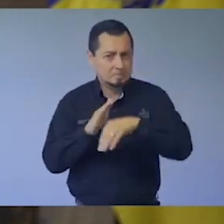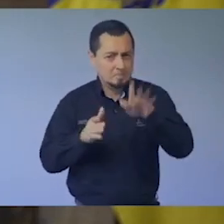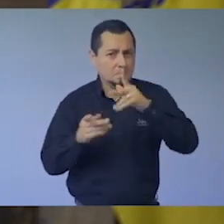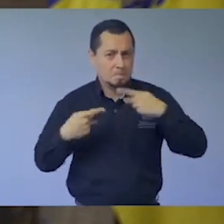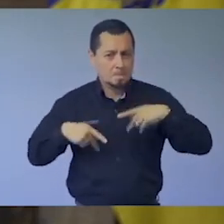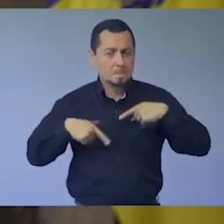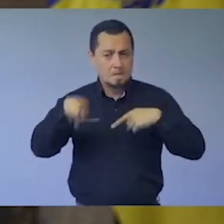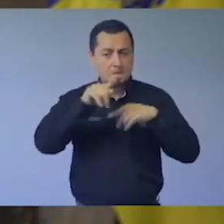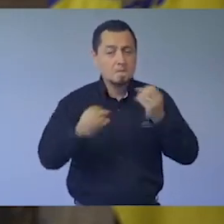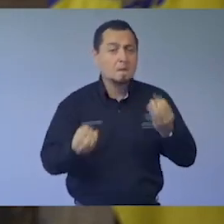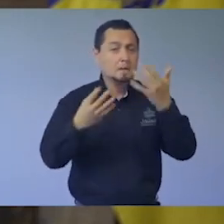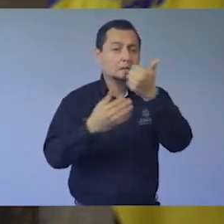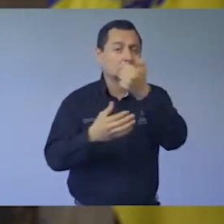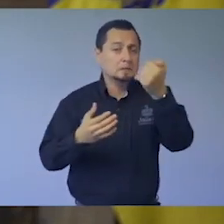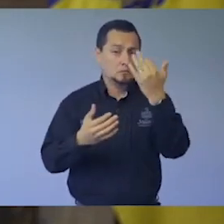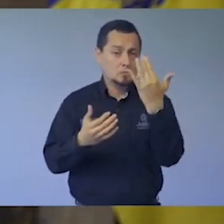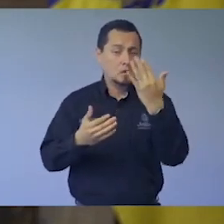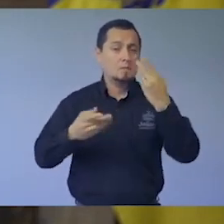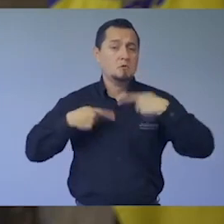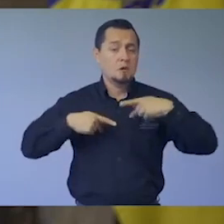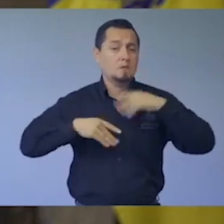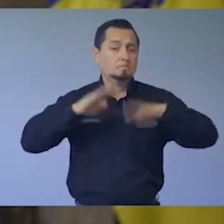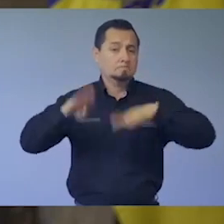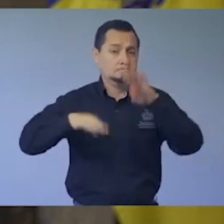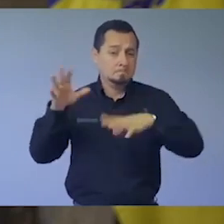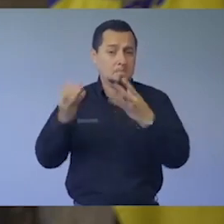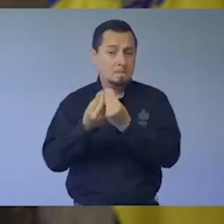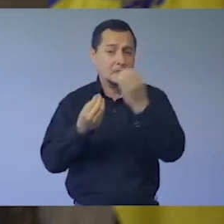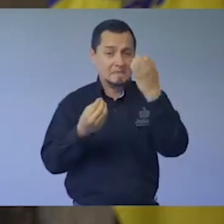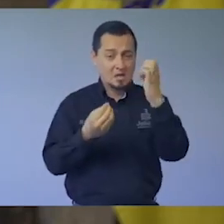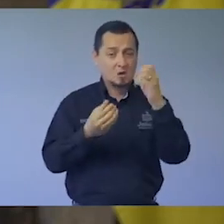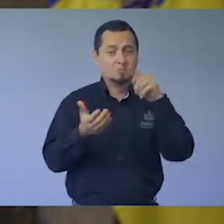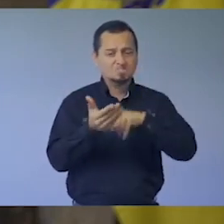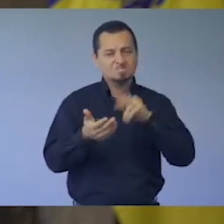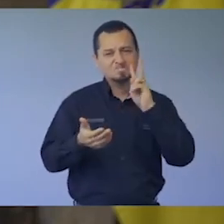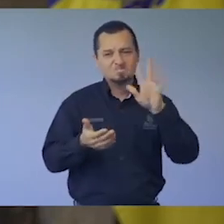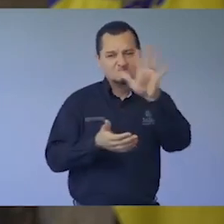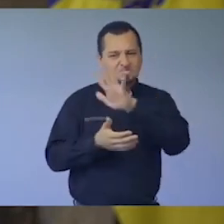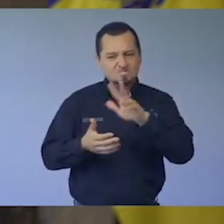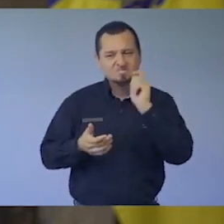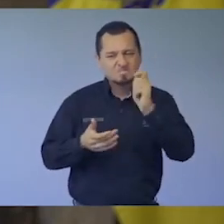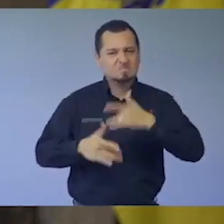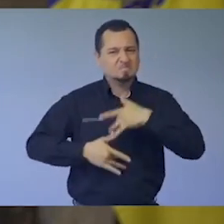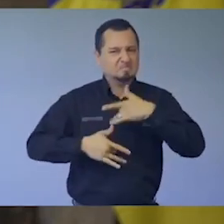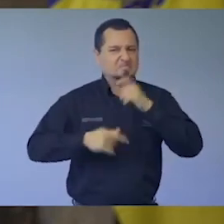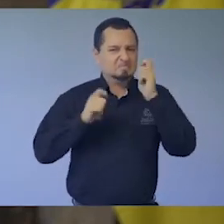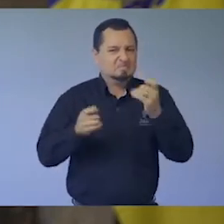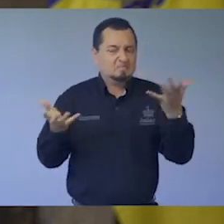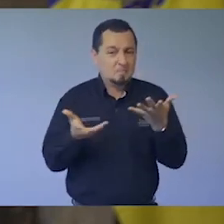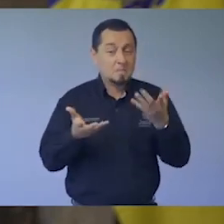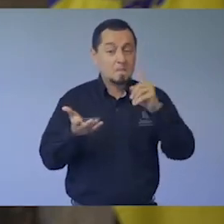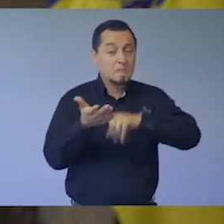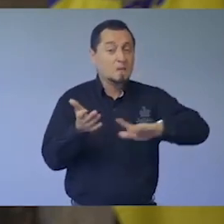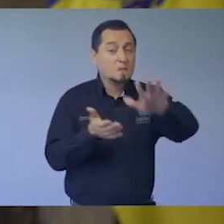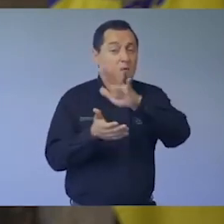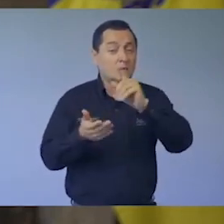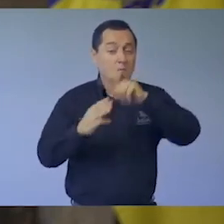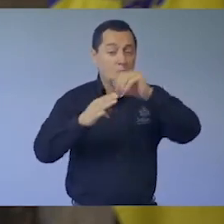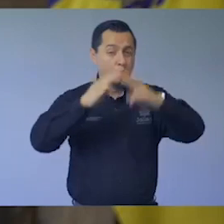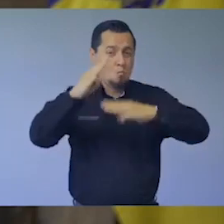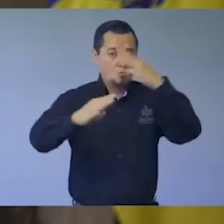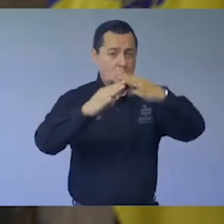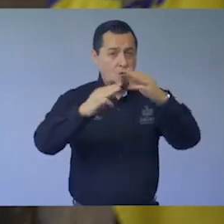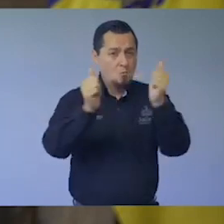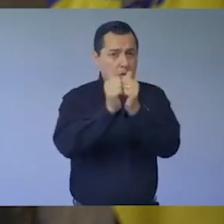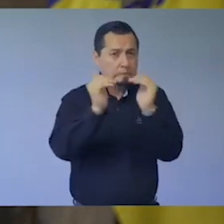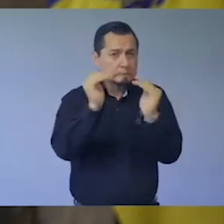las cifras oficiales contabilizan más de 650 muertes que pintan de negro a la nación. El nivel de letalidad en el país está por encima del promedio